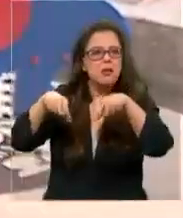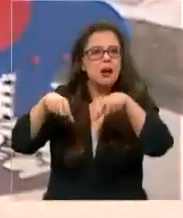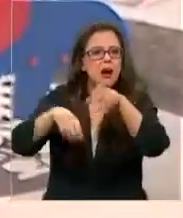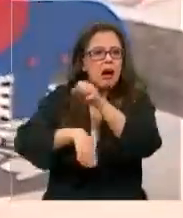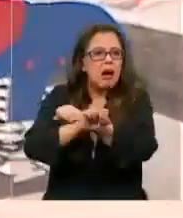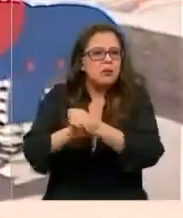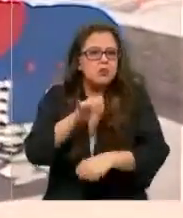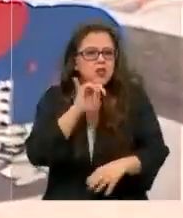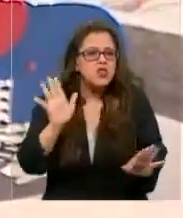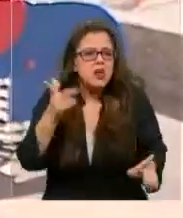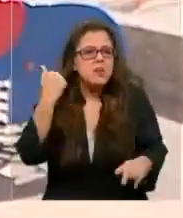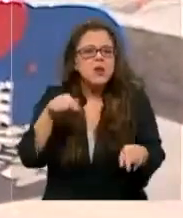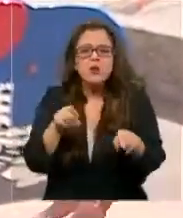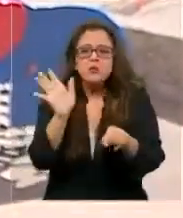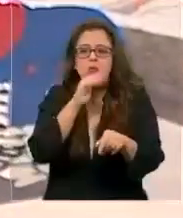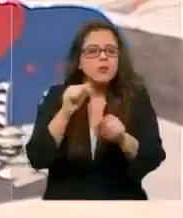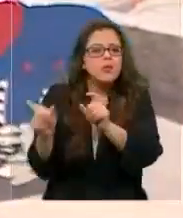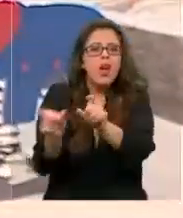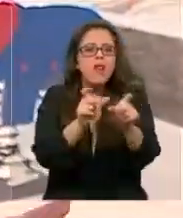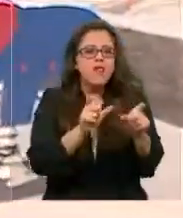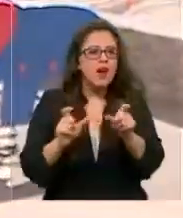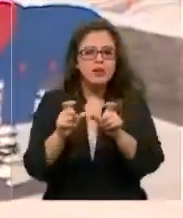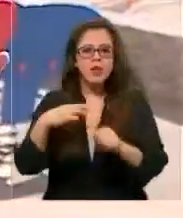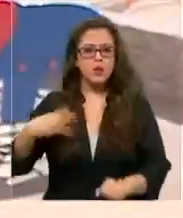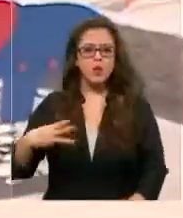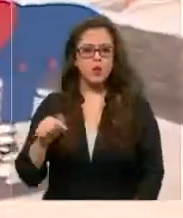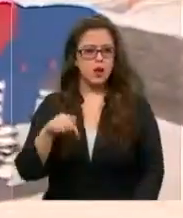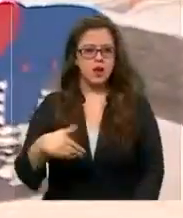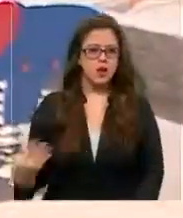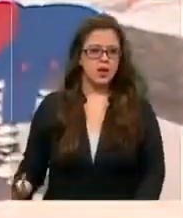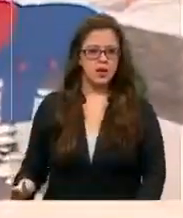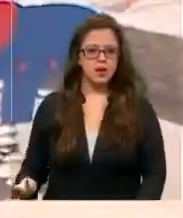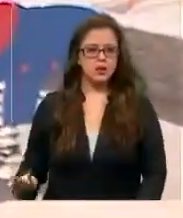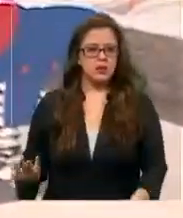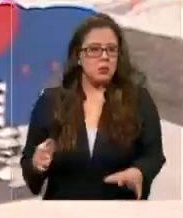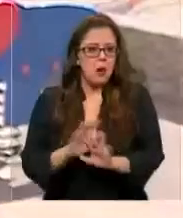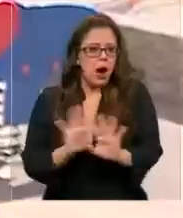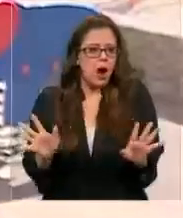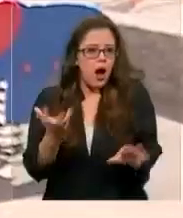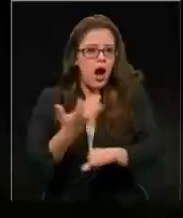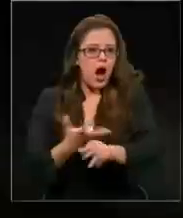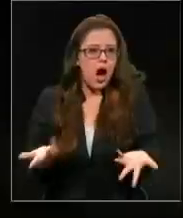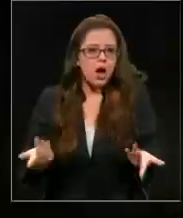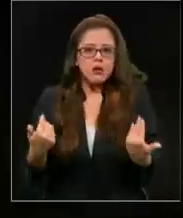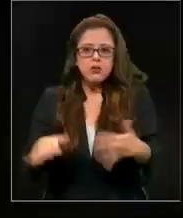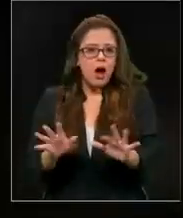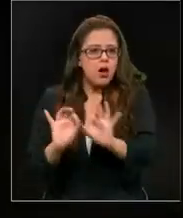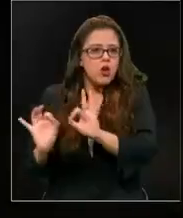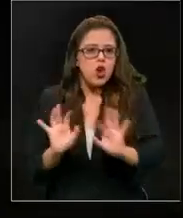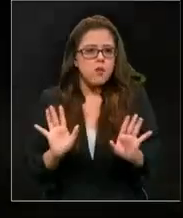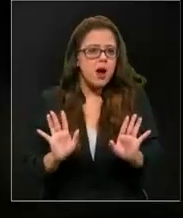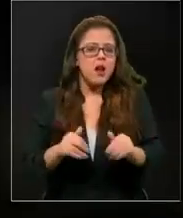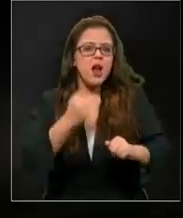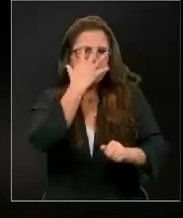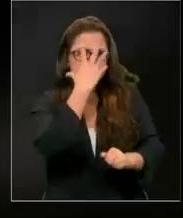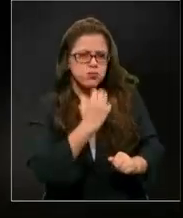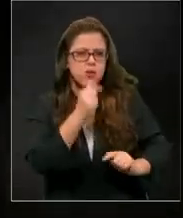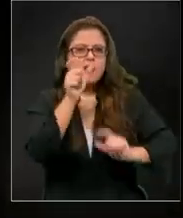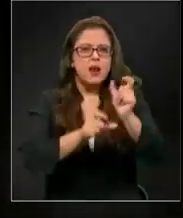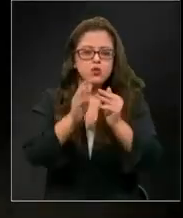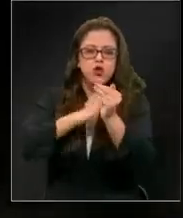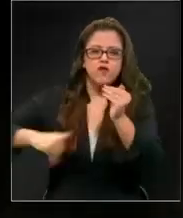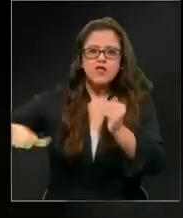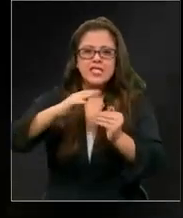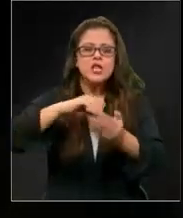y en verdad hay como cero fiscalización también de parte de la municipalidad, como si nada pasara y es como súper común. El enojo de los vecinos del Parque